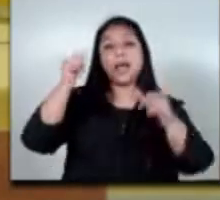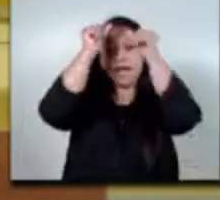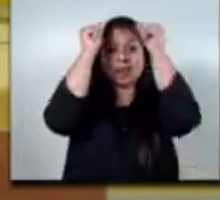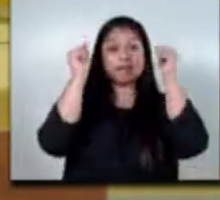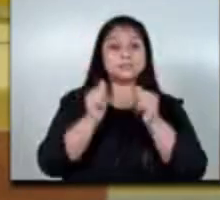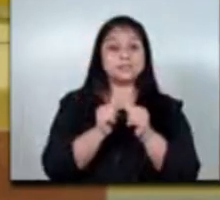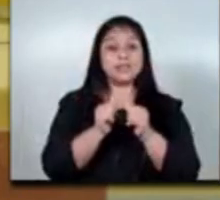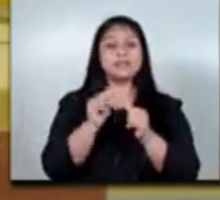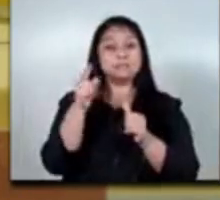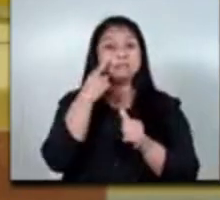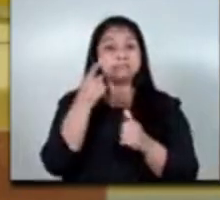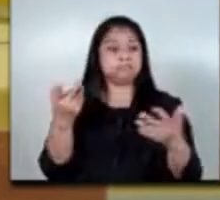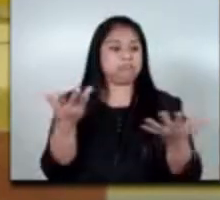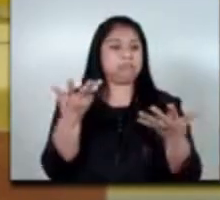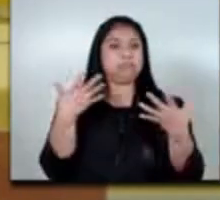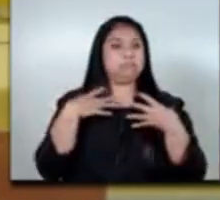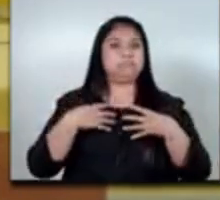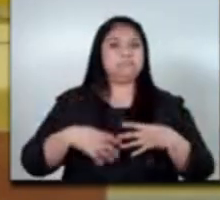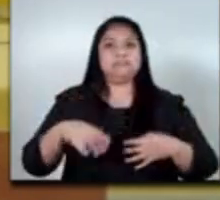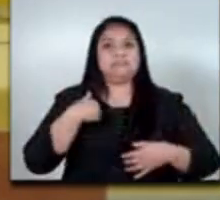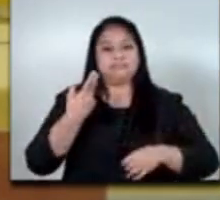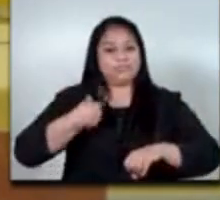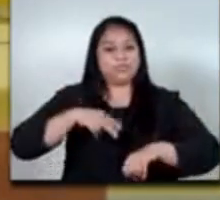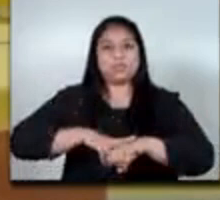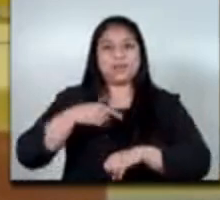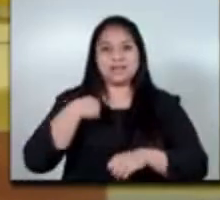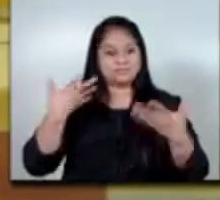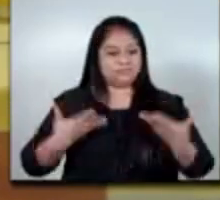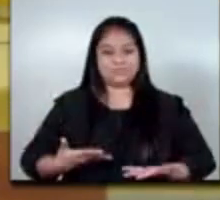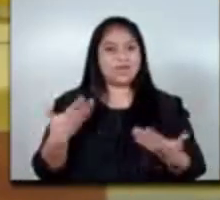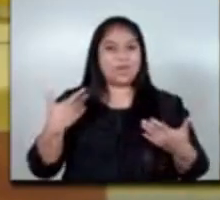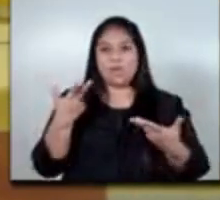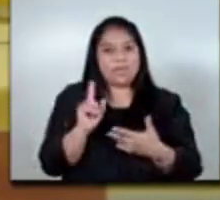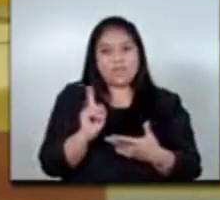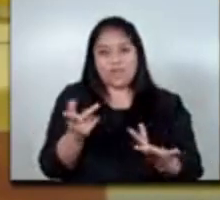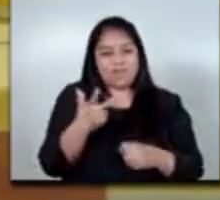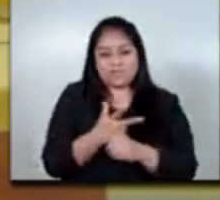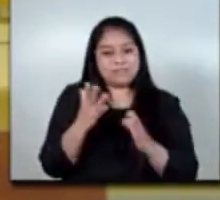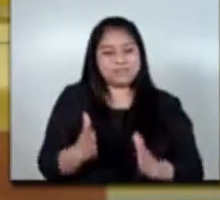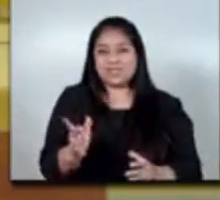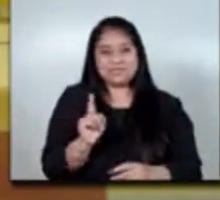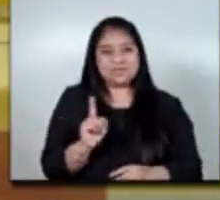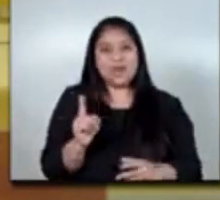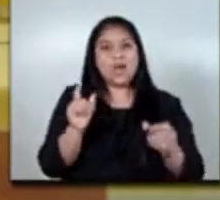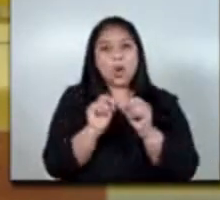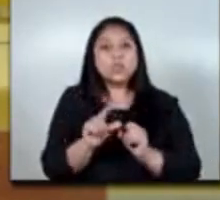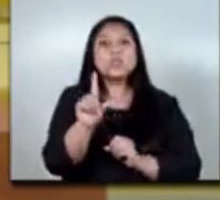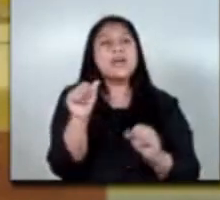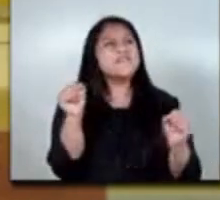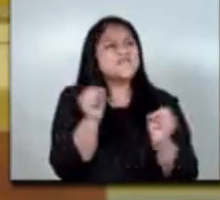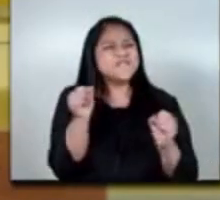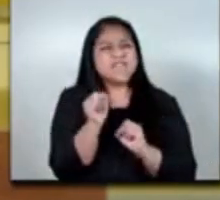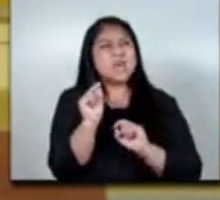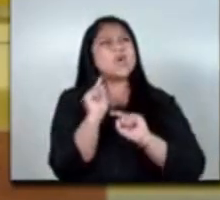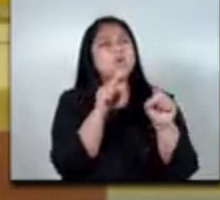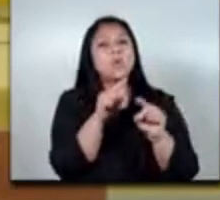en condiciones que no son habituales para nuestra gente, para nuestro clima hoy Trident